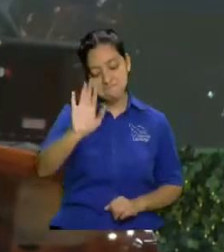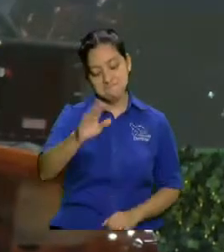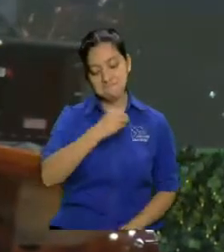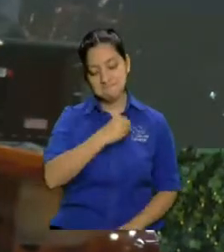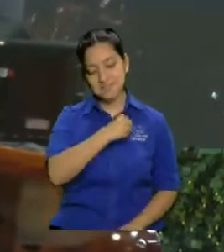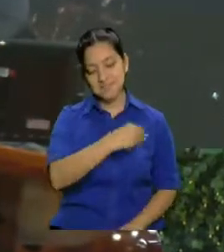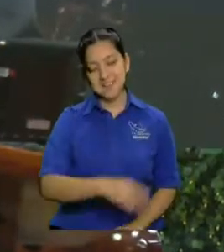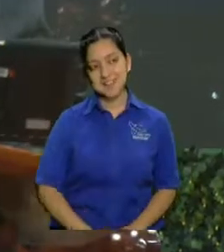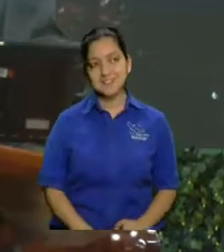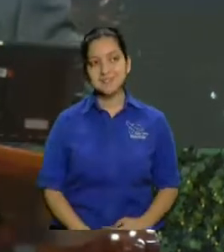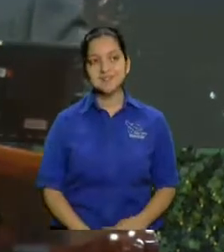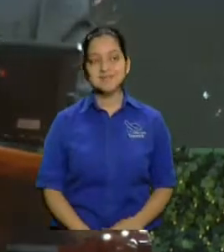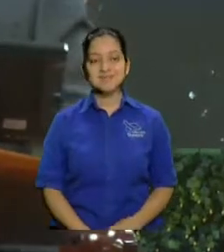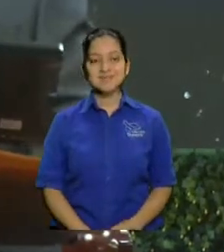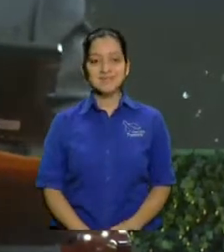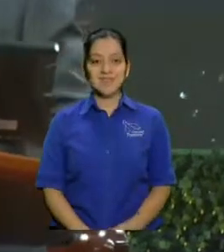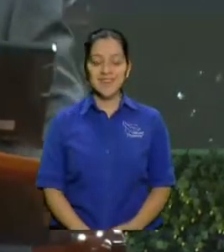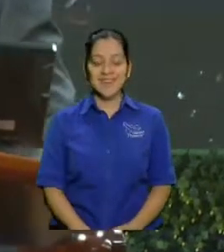quiere ir a abrir la boca, ¿verdad?